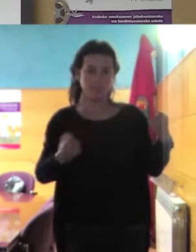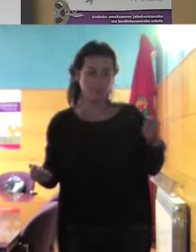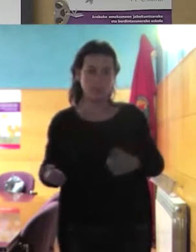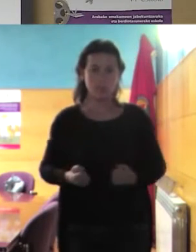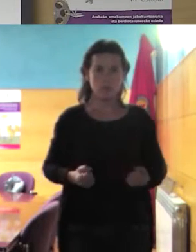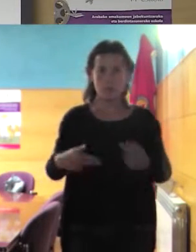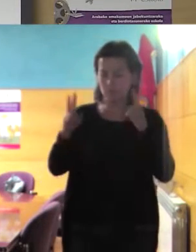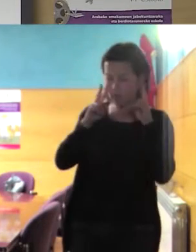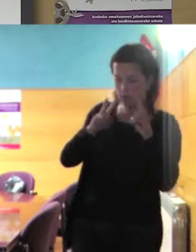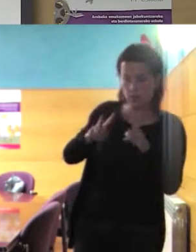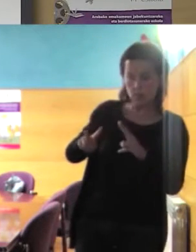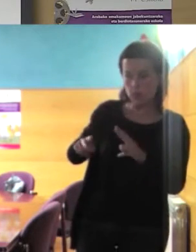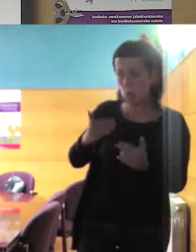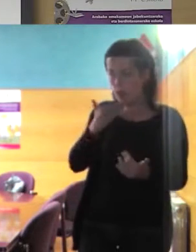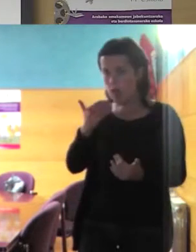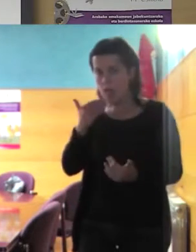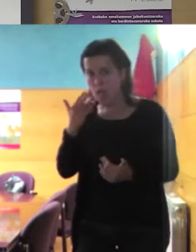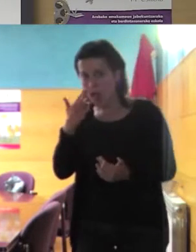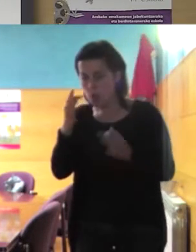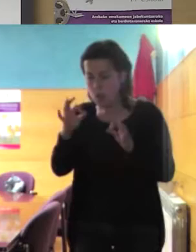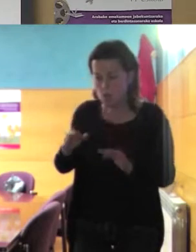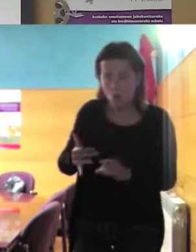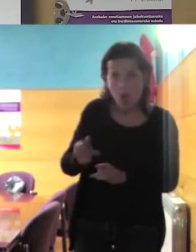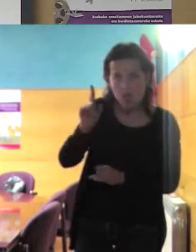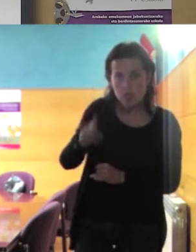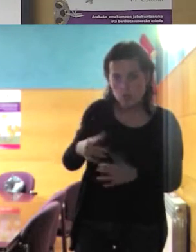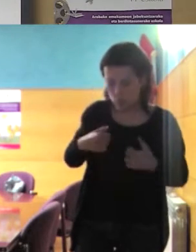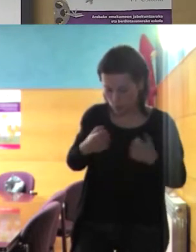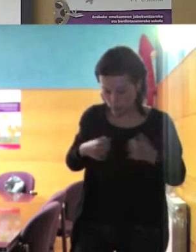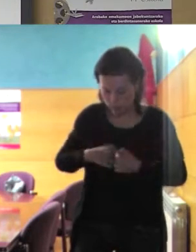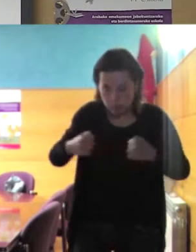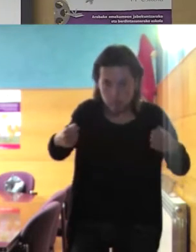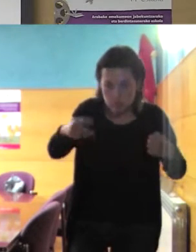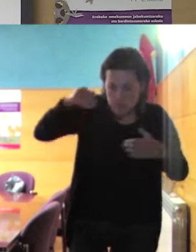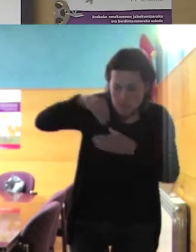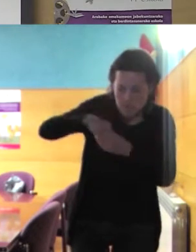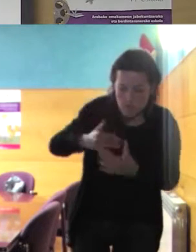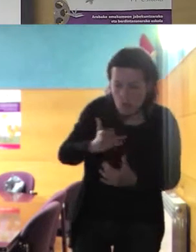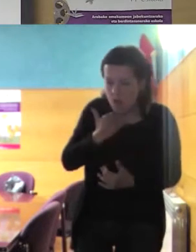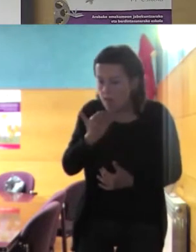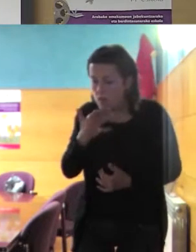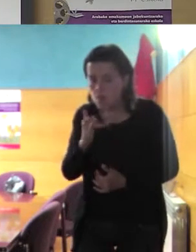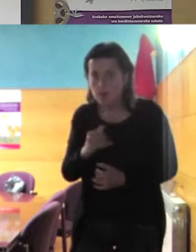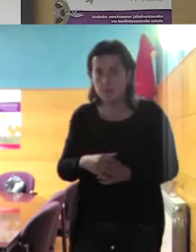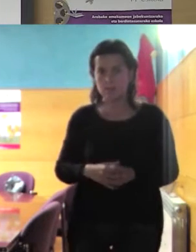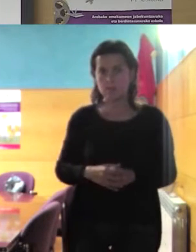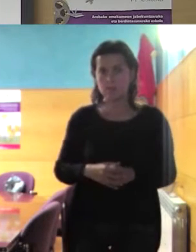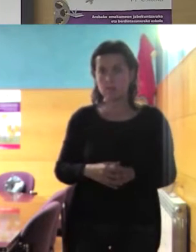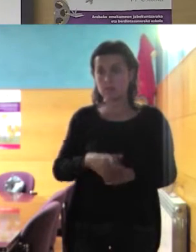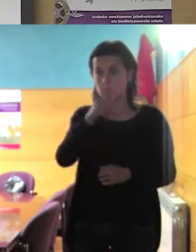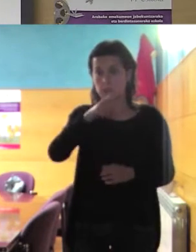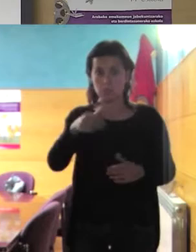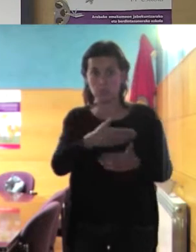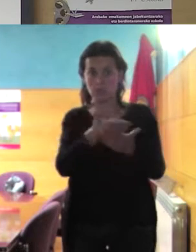elemento peligroso debajo de la camisa debajo de la camisa el resto de la gente estaba en la playa